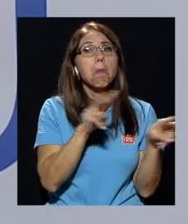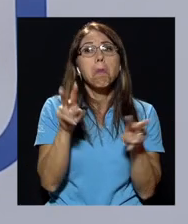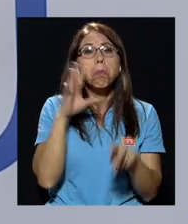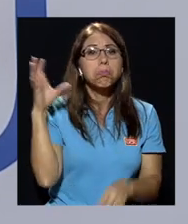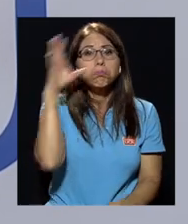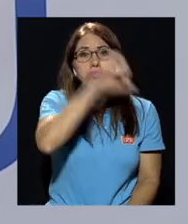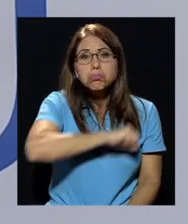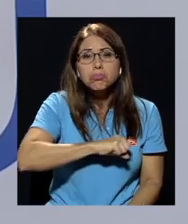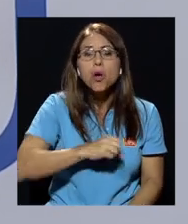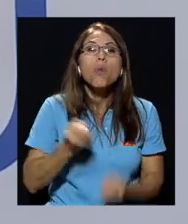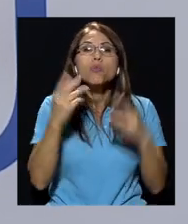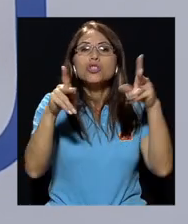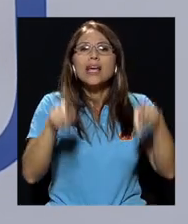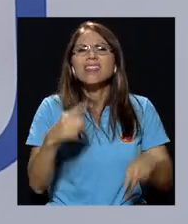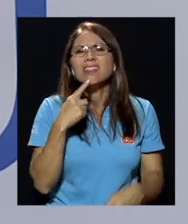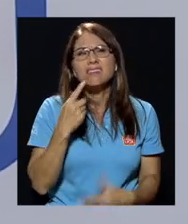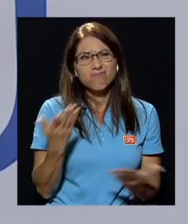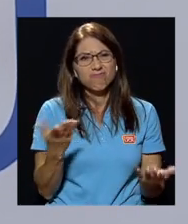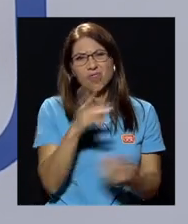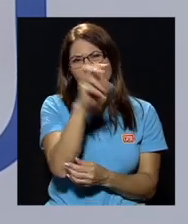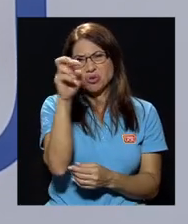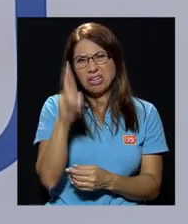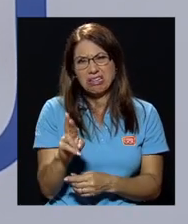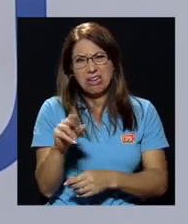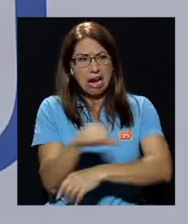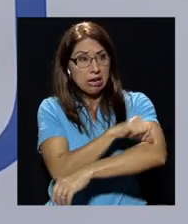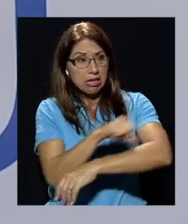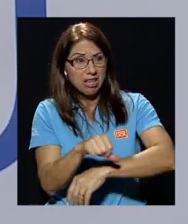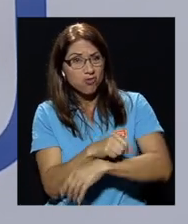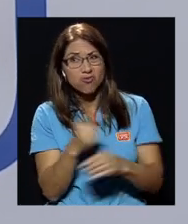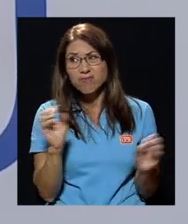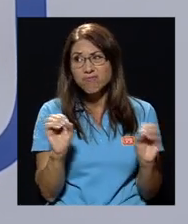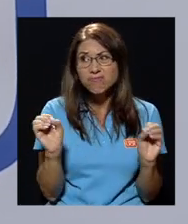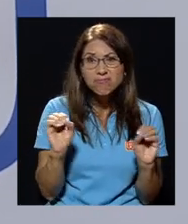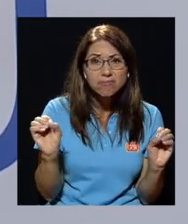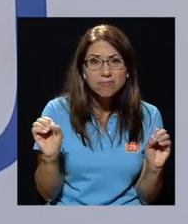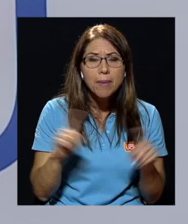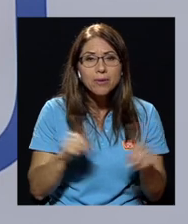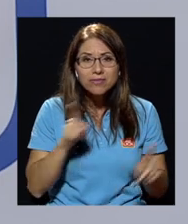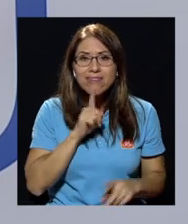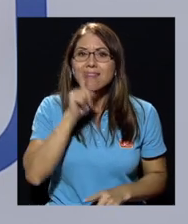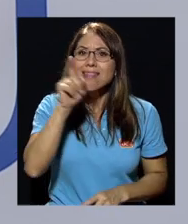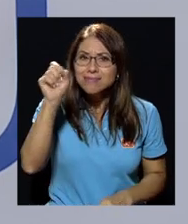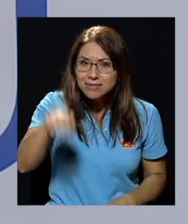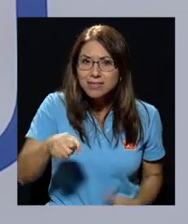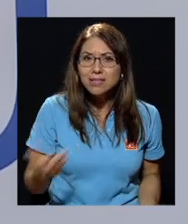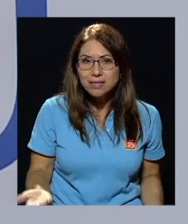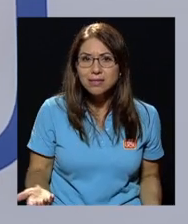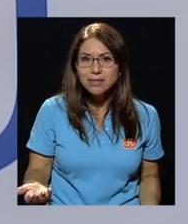nada que ofrecer a nivel arquitectónico cuando en realidad sí lo tiene. Entonces,